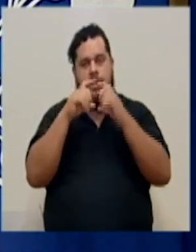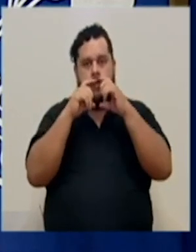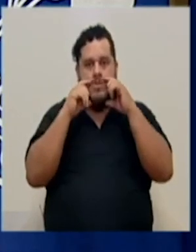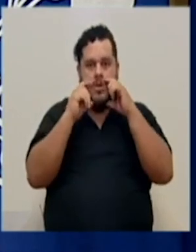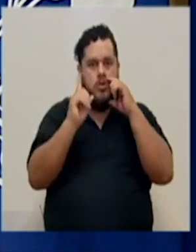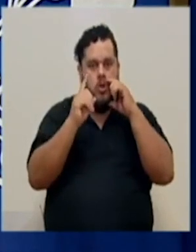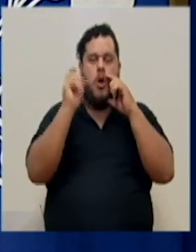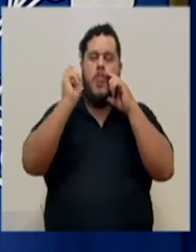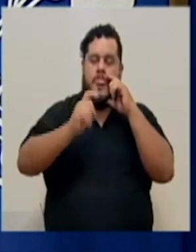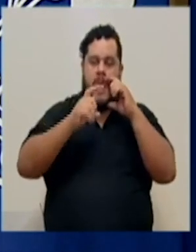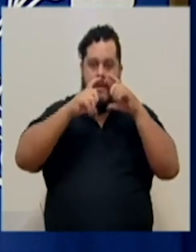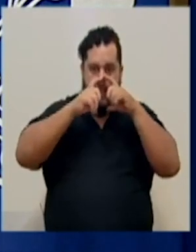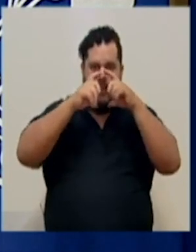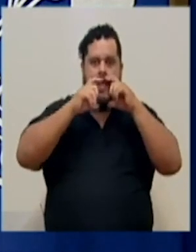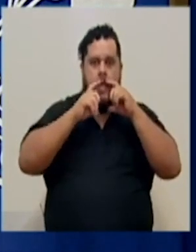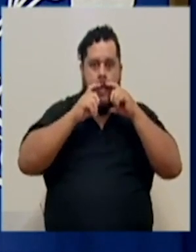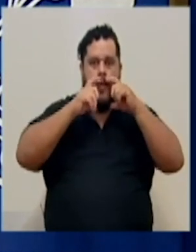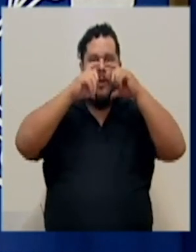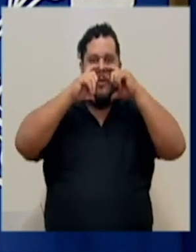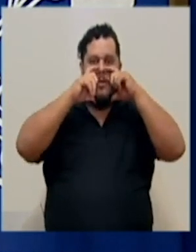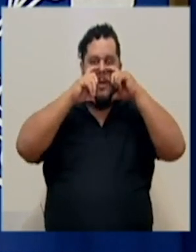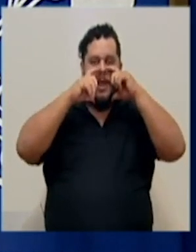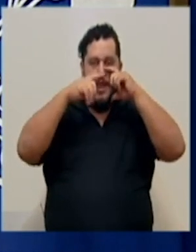que cubrir la nariz para que sea efectivo.